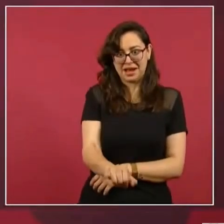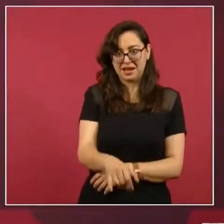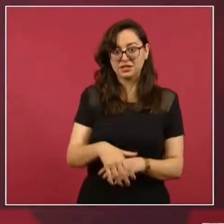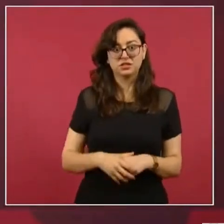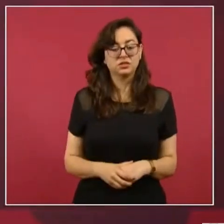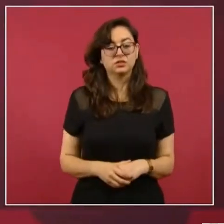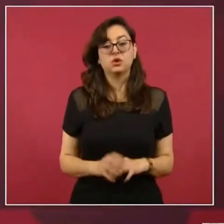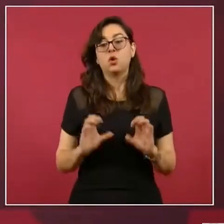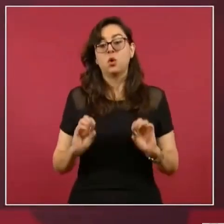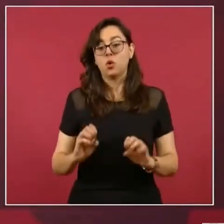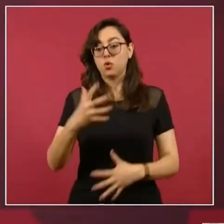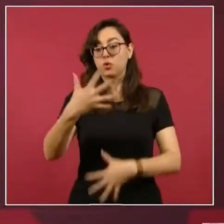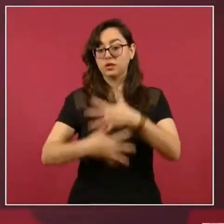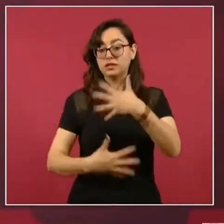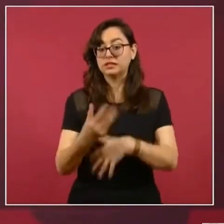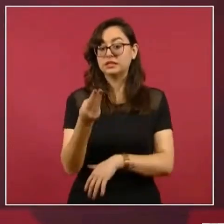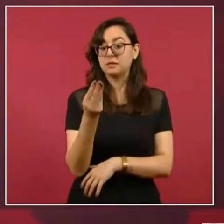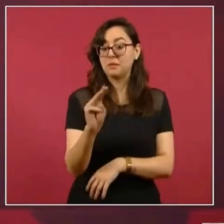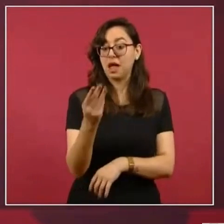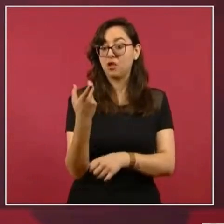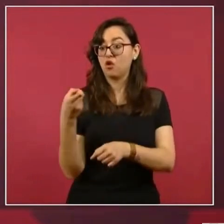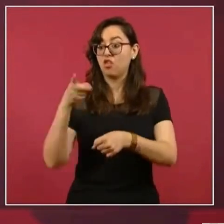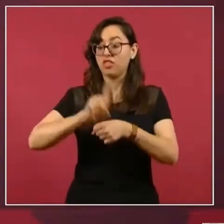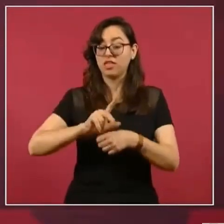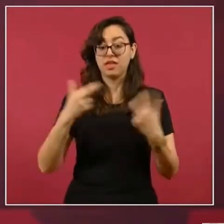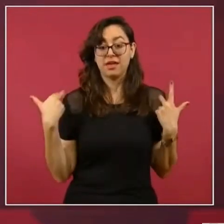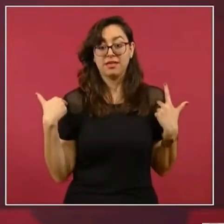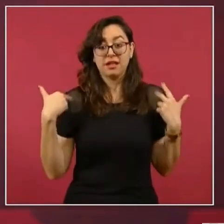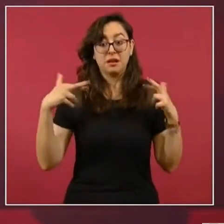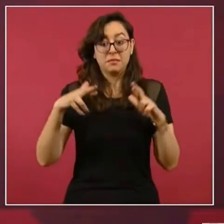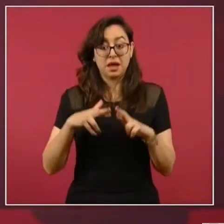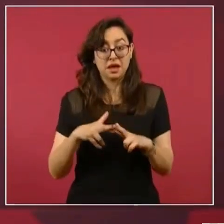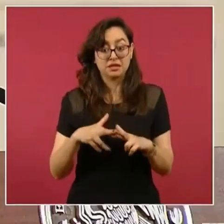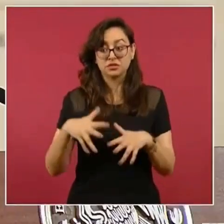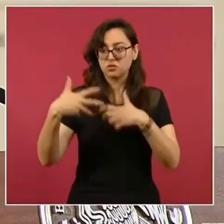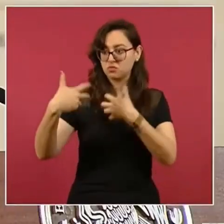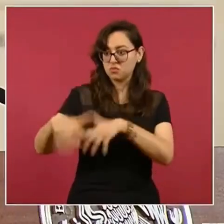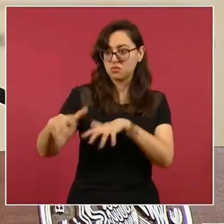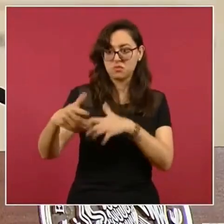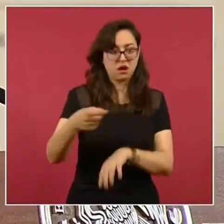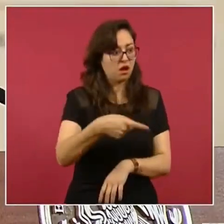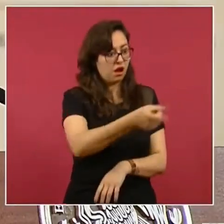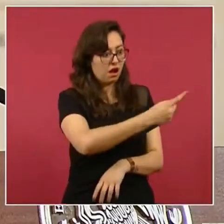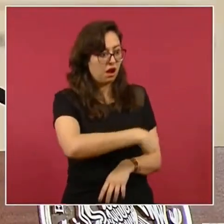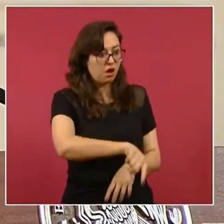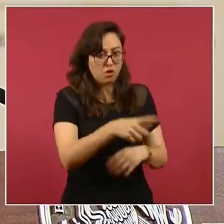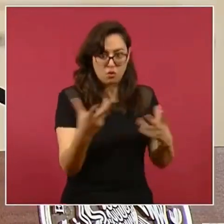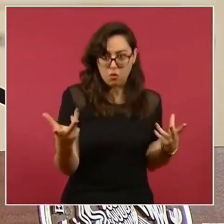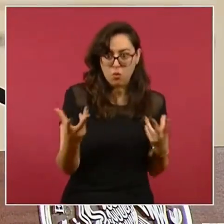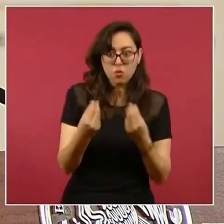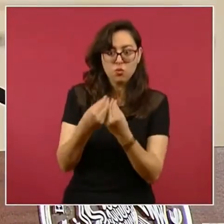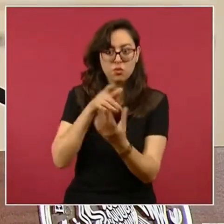15 de mayo, el día del maestro, porque ellos no están de acuerdo con la educación pública.